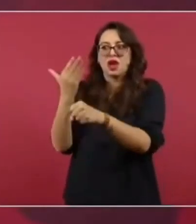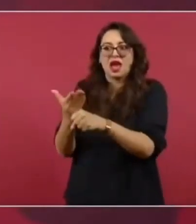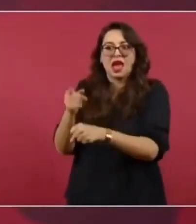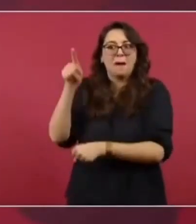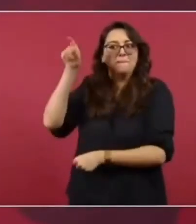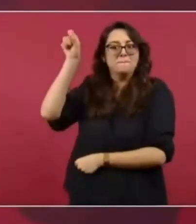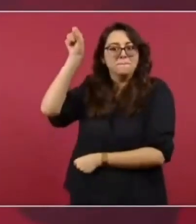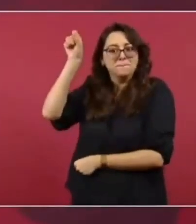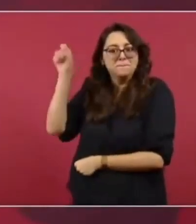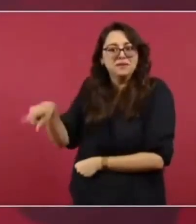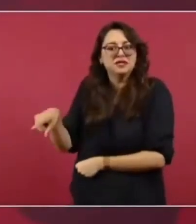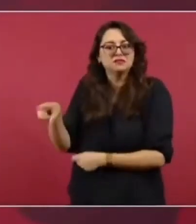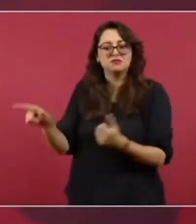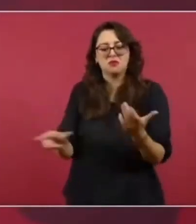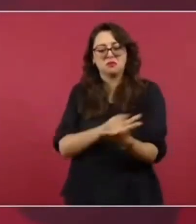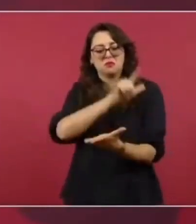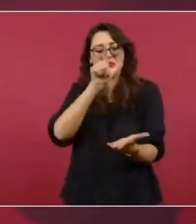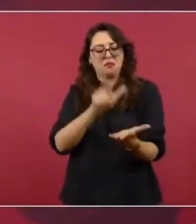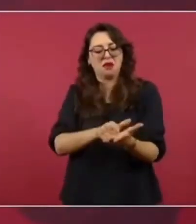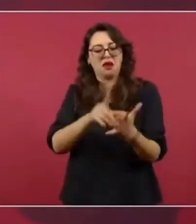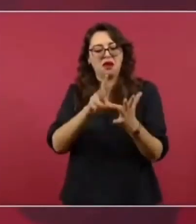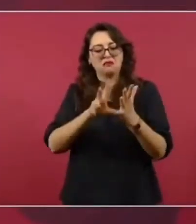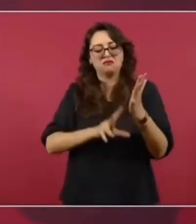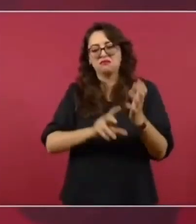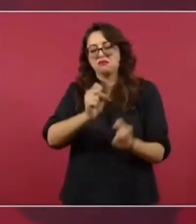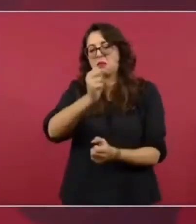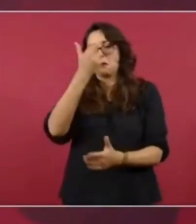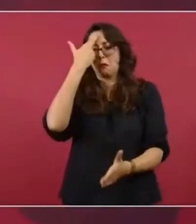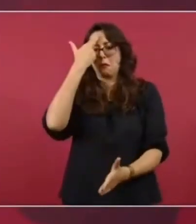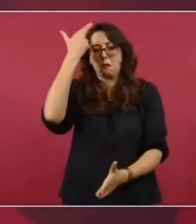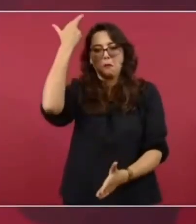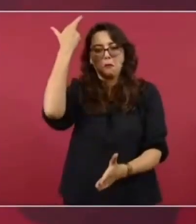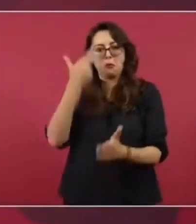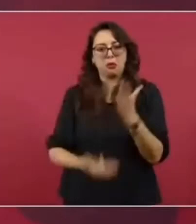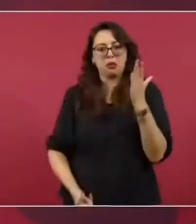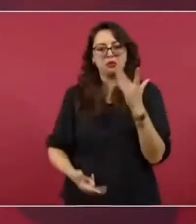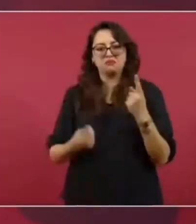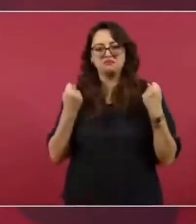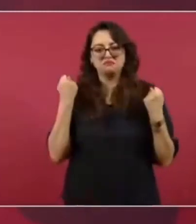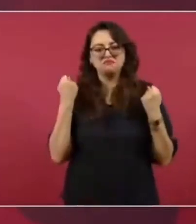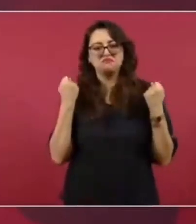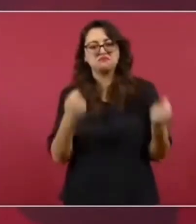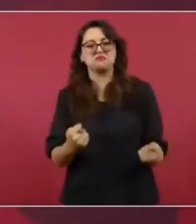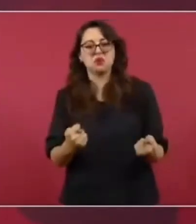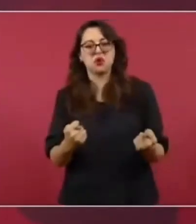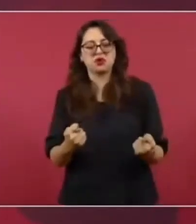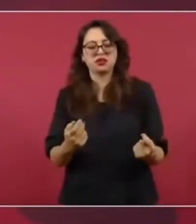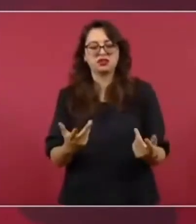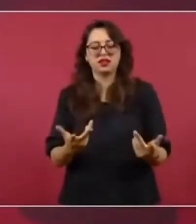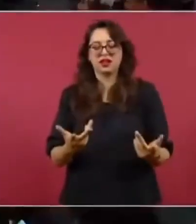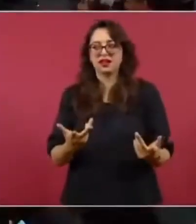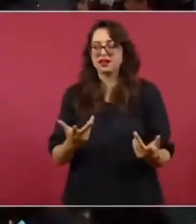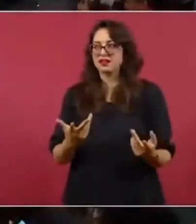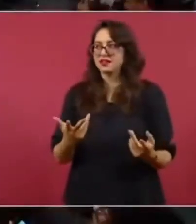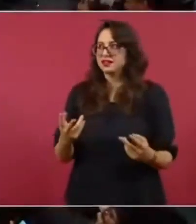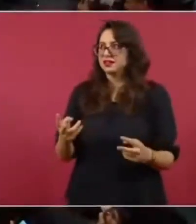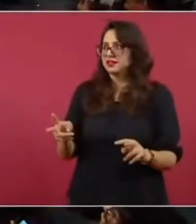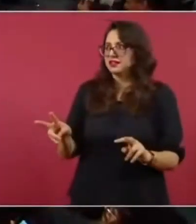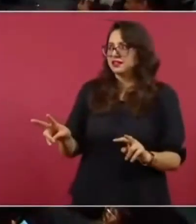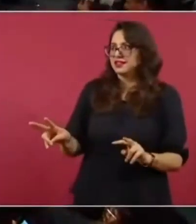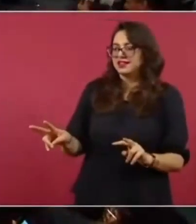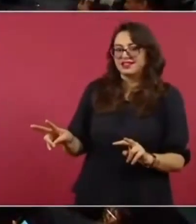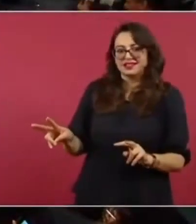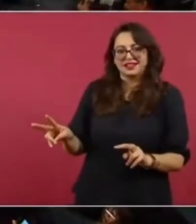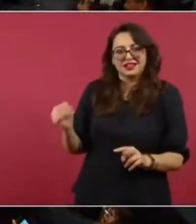flagrantemente el artículo 127 que establece que ningún funcionario